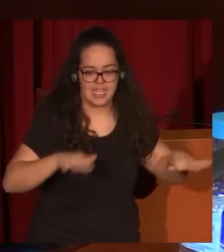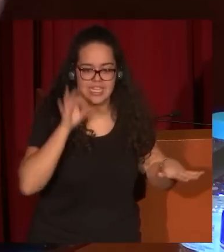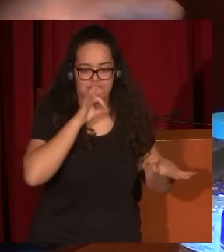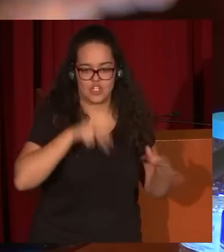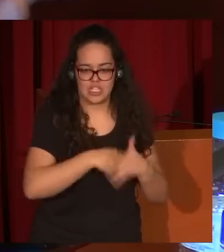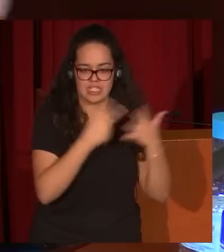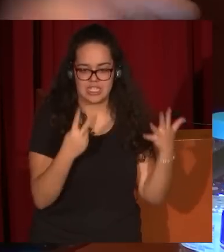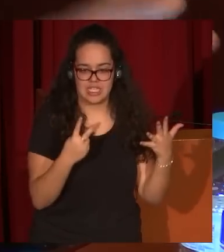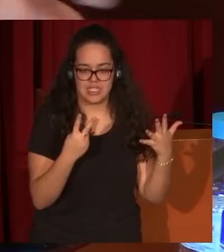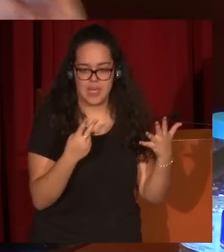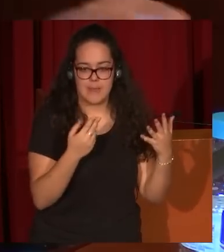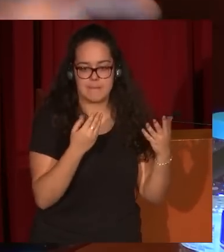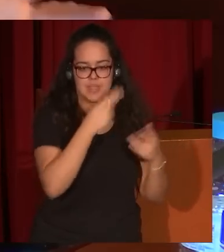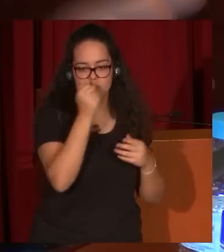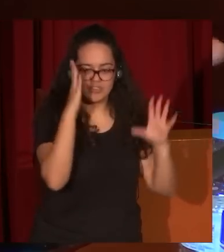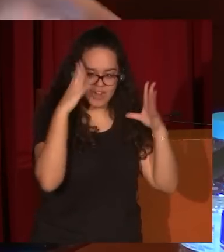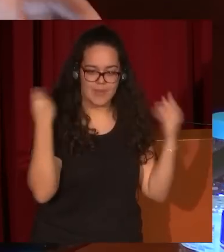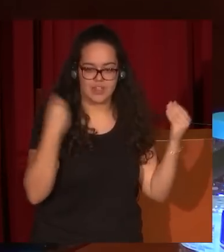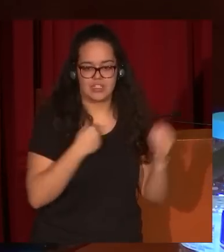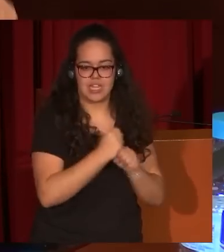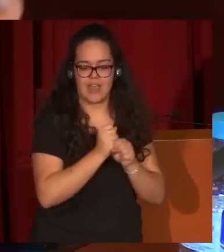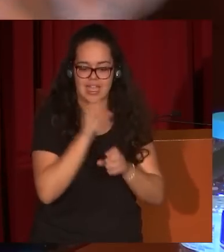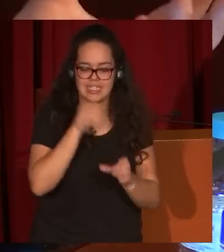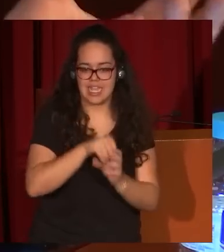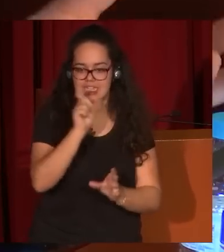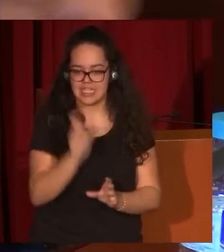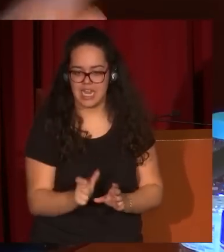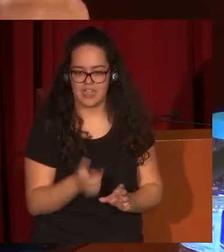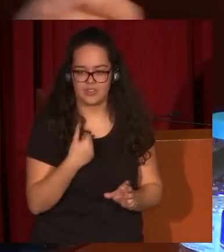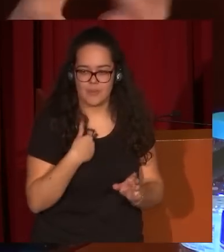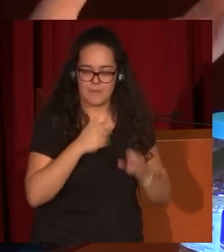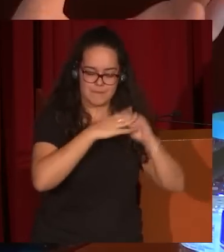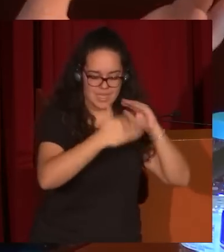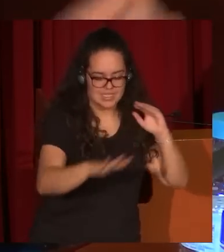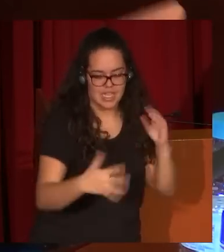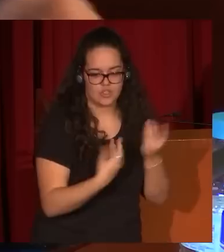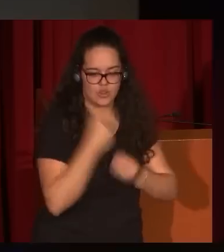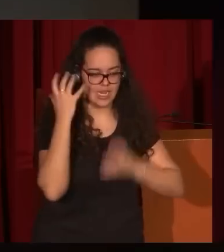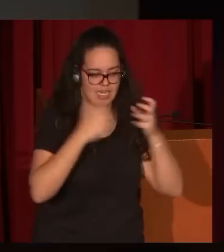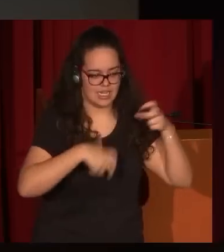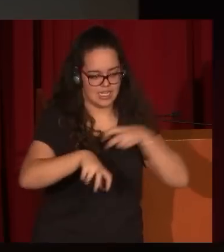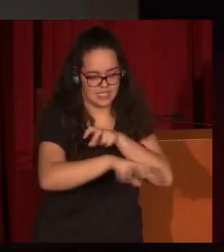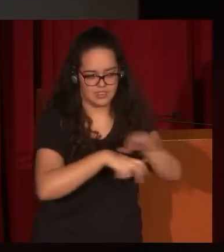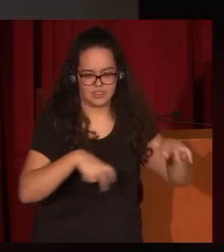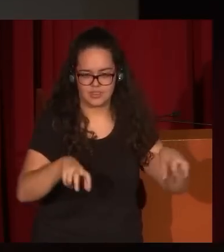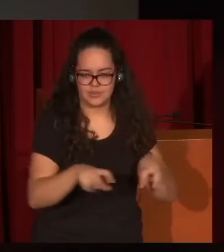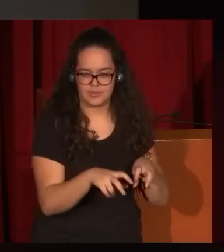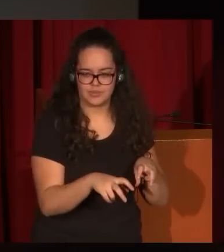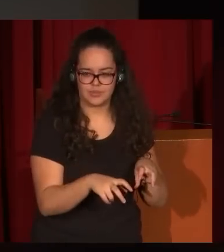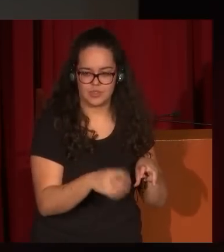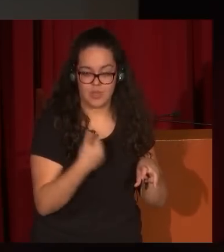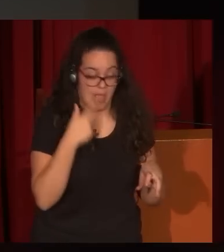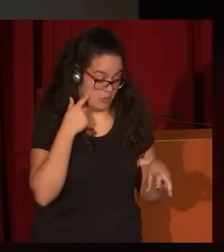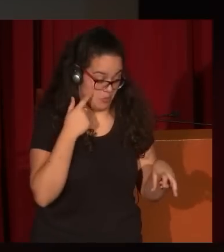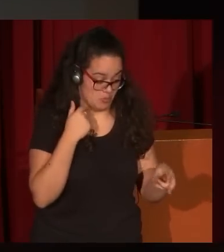de pintores flamencos que trabajan en Italia y que son paisajes con escenas de ganado, son muy